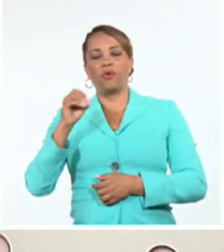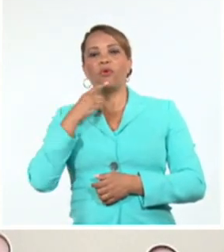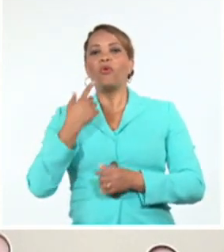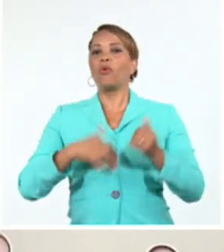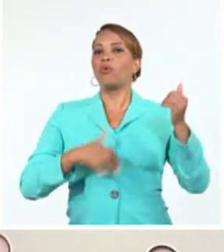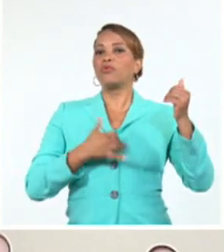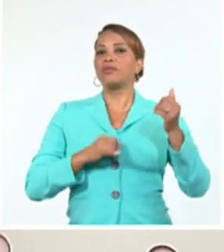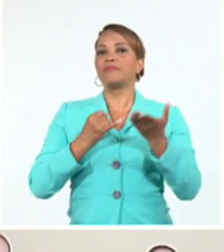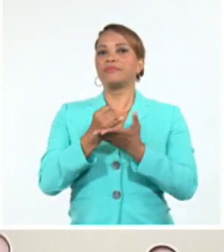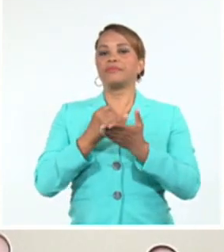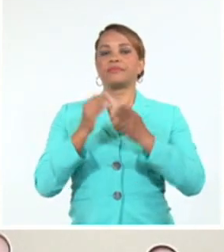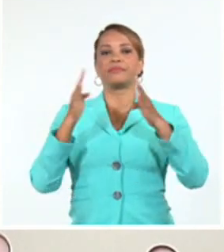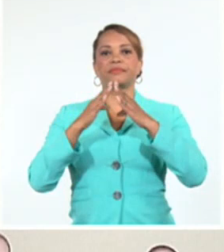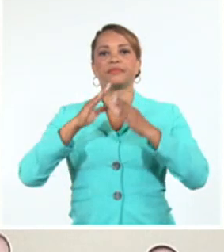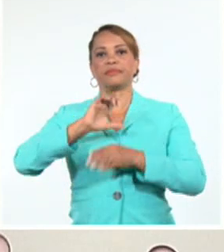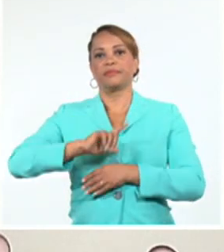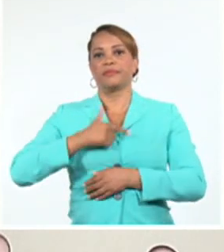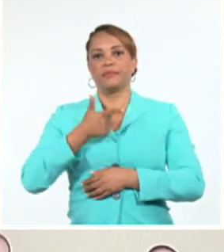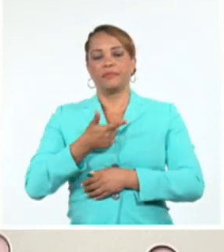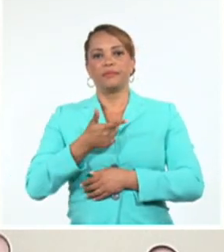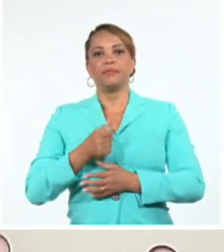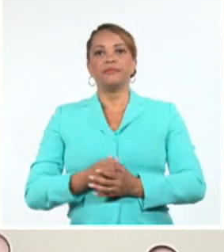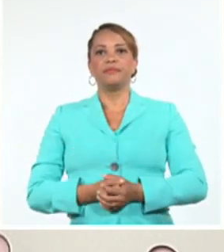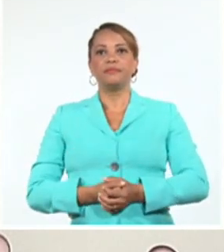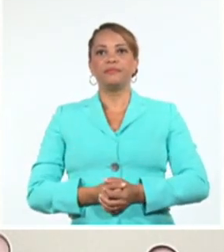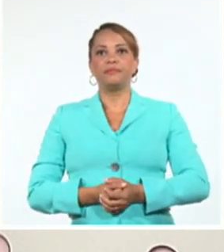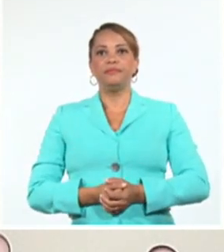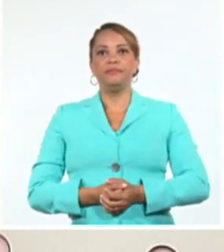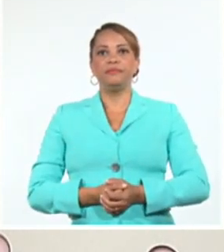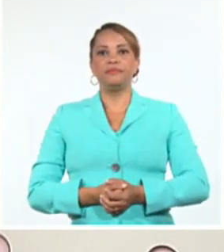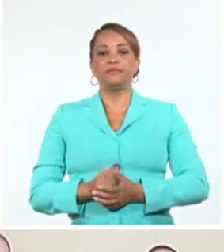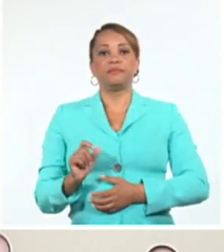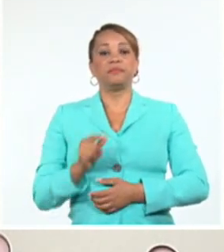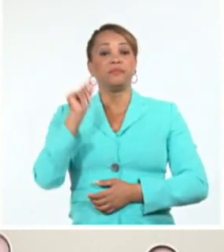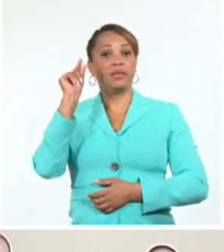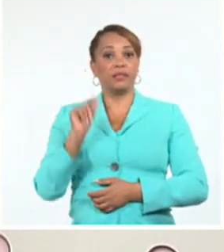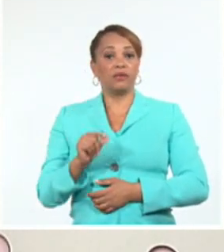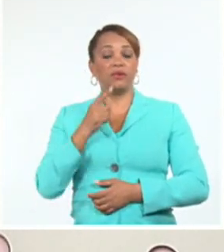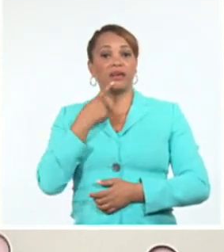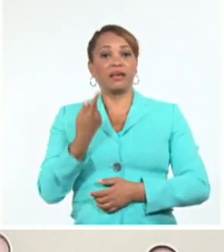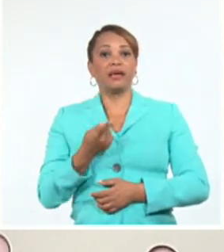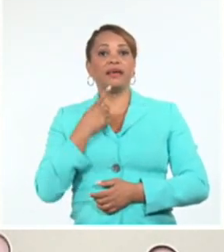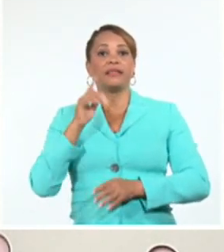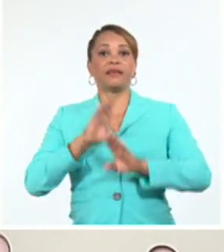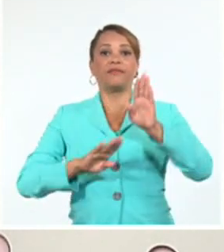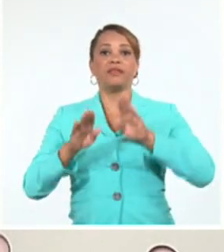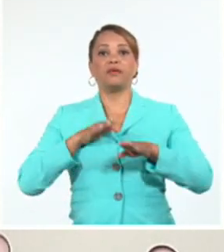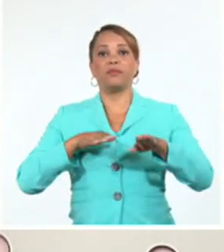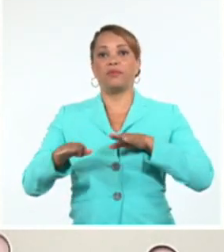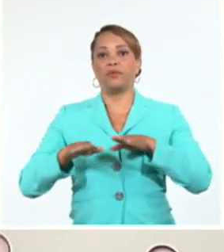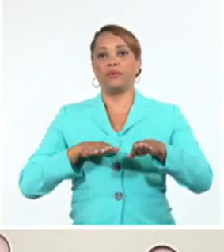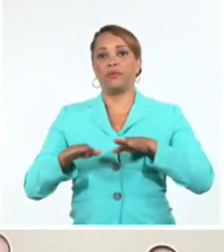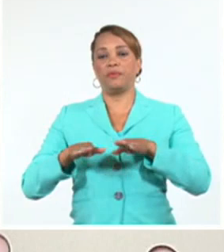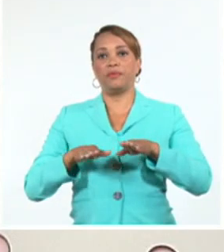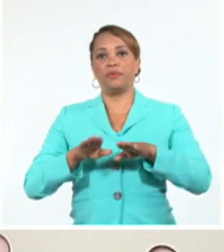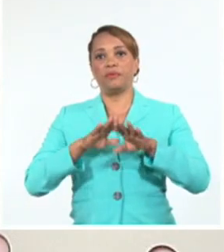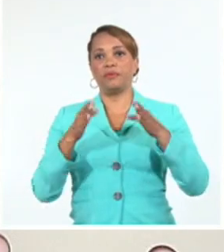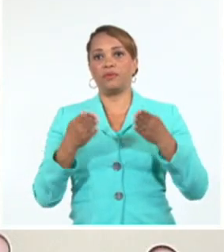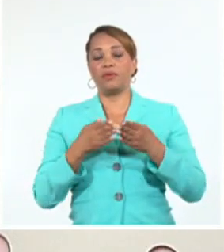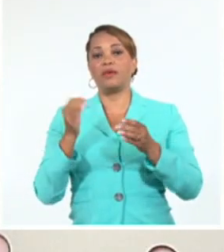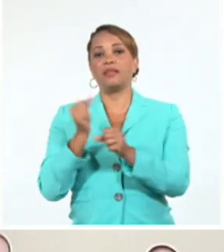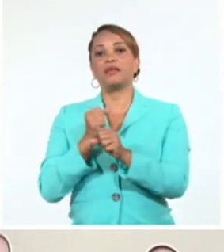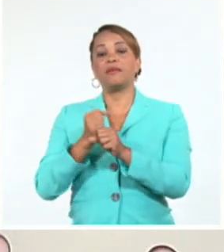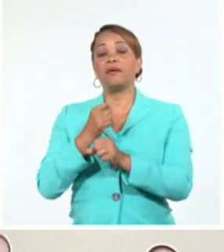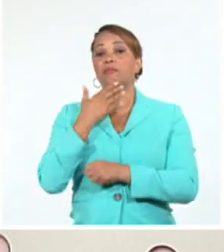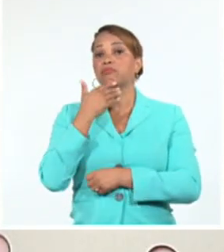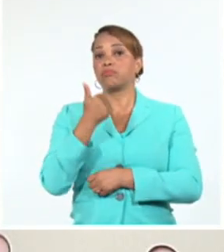miércoles en la Casa del Alba Cultural. Se trata de uno de los exponentes esenciales del movimiento Latrojuntivitis y su obra es una de las más